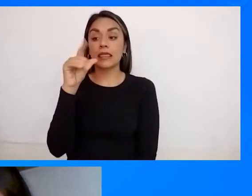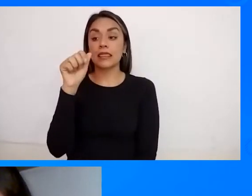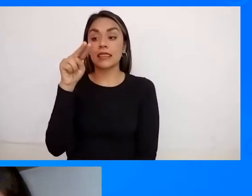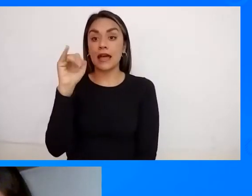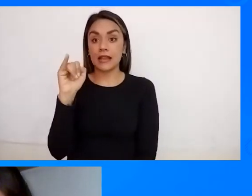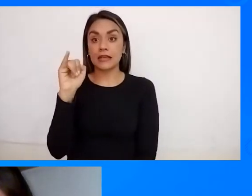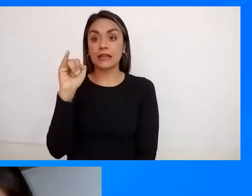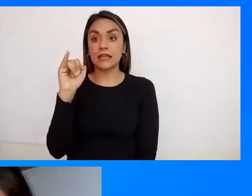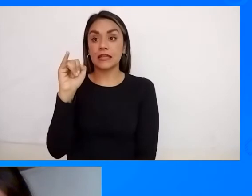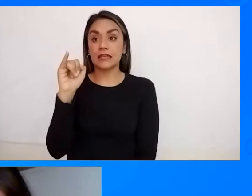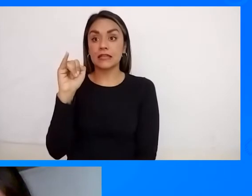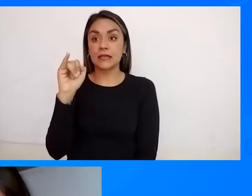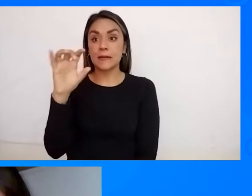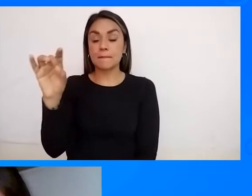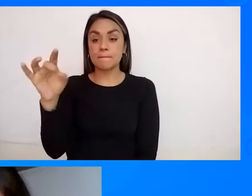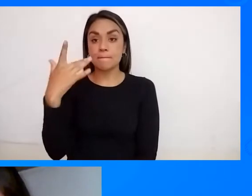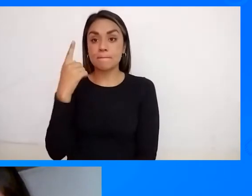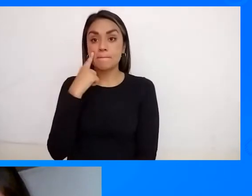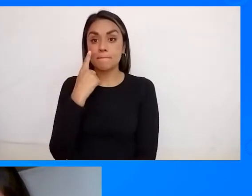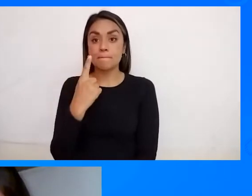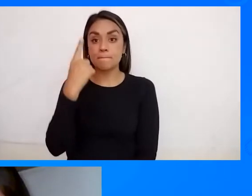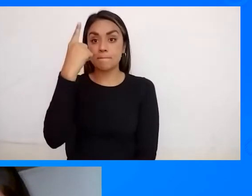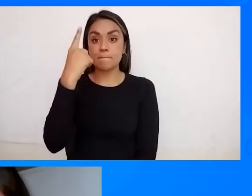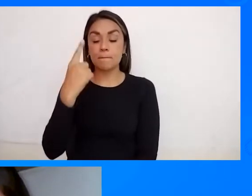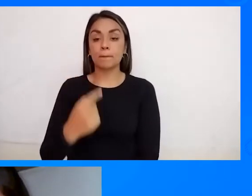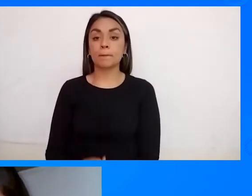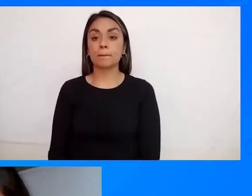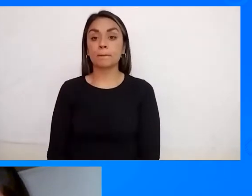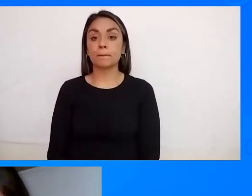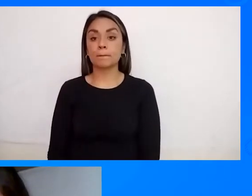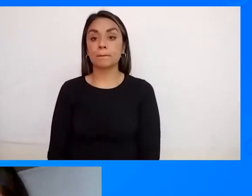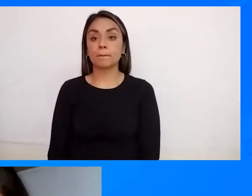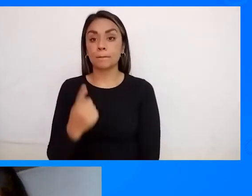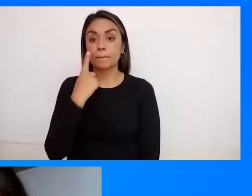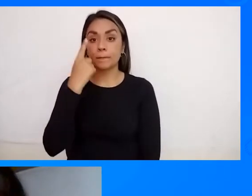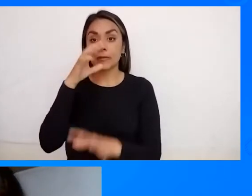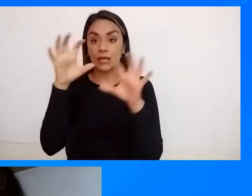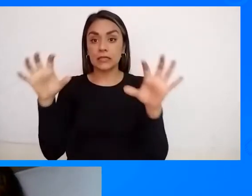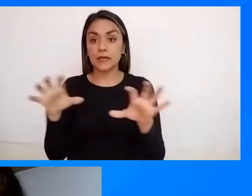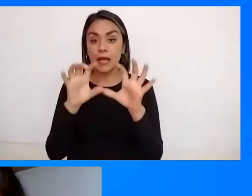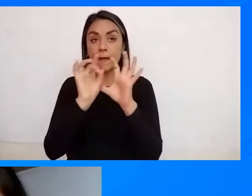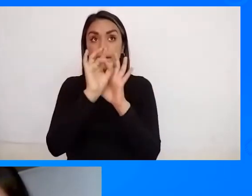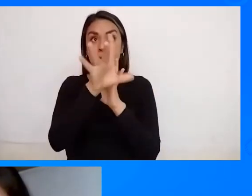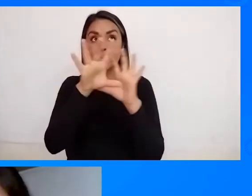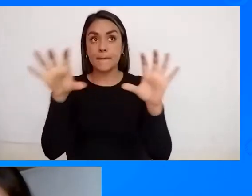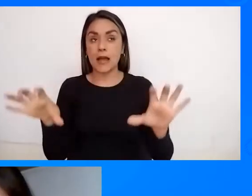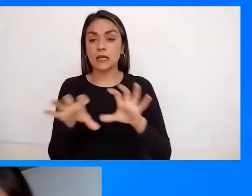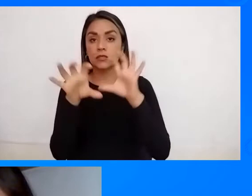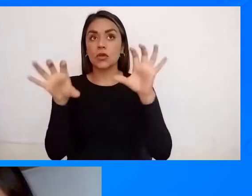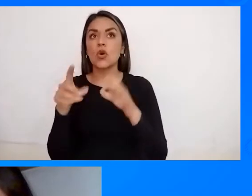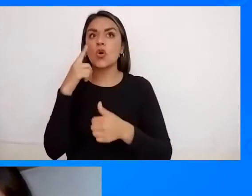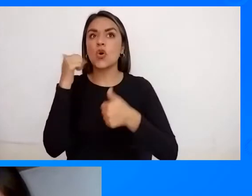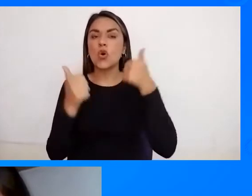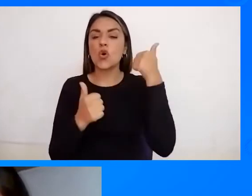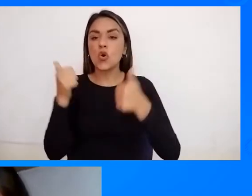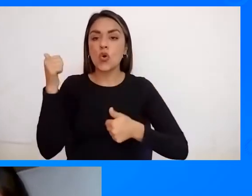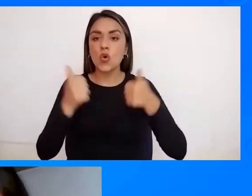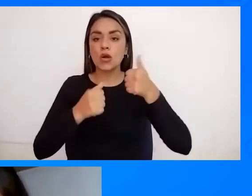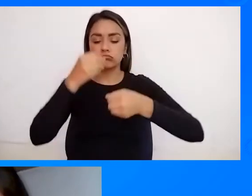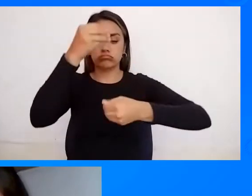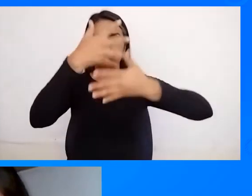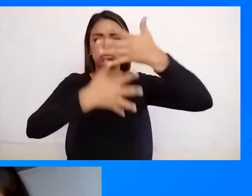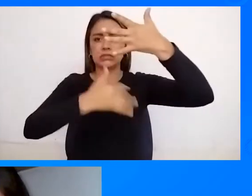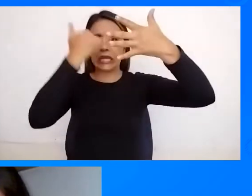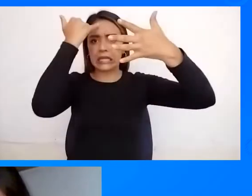nuestra primera actividad Que es una lluvia de ideas